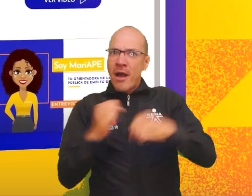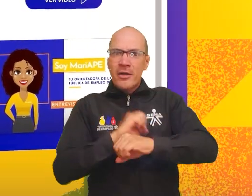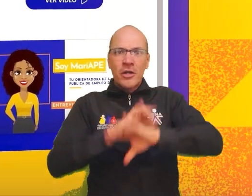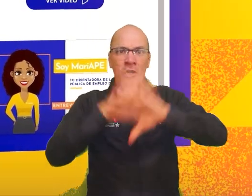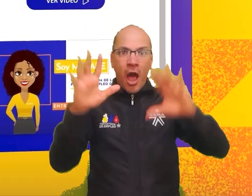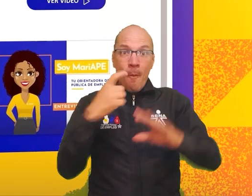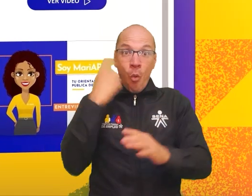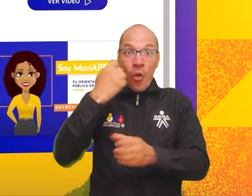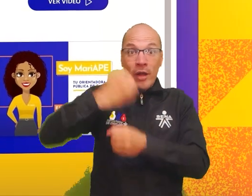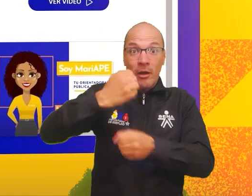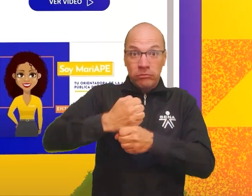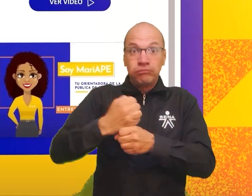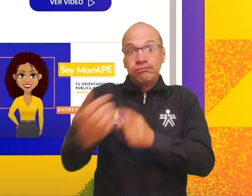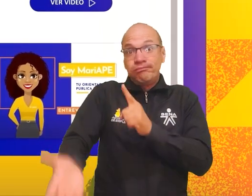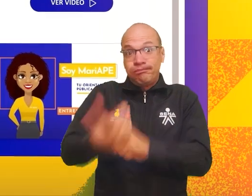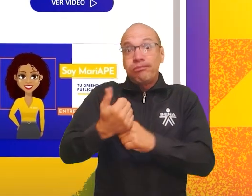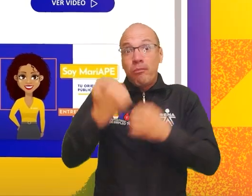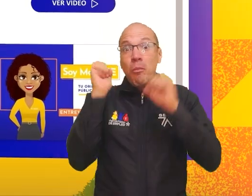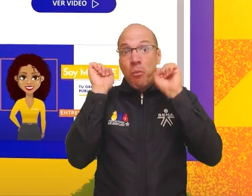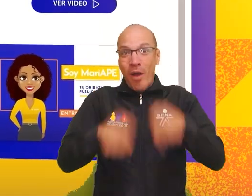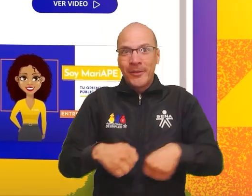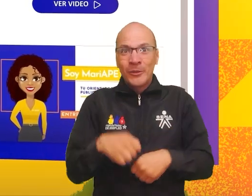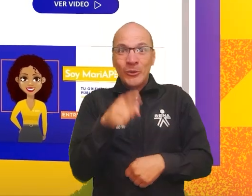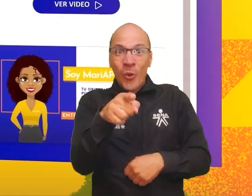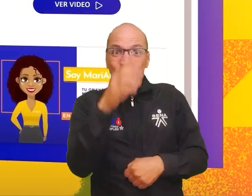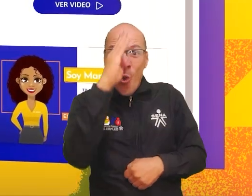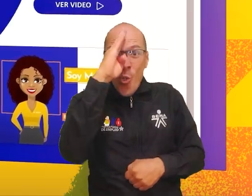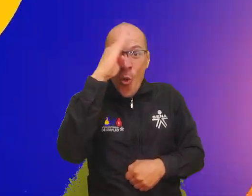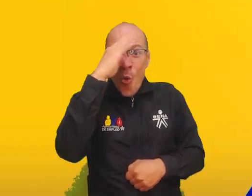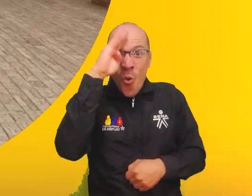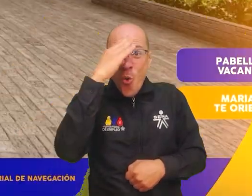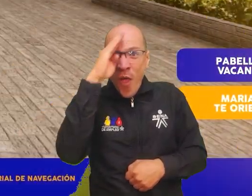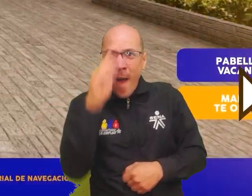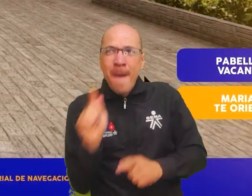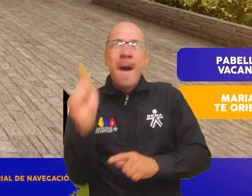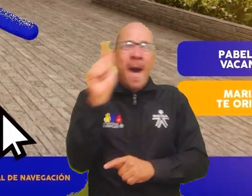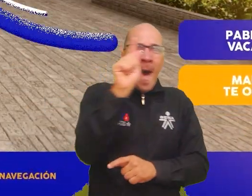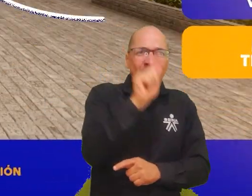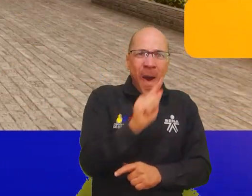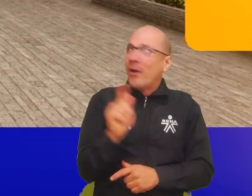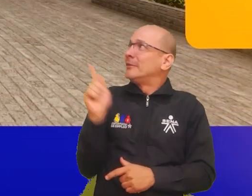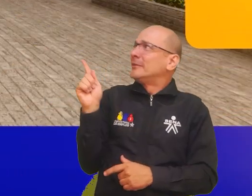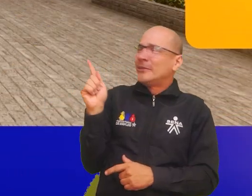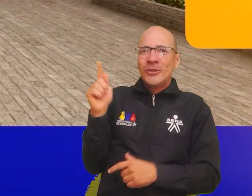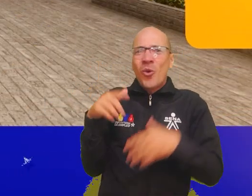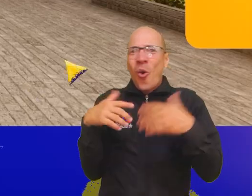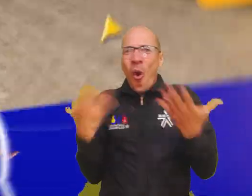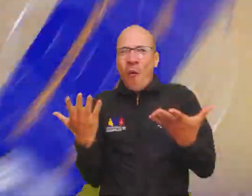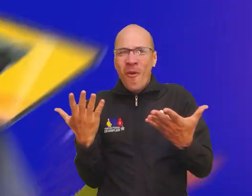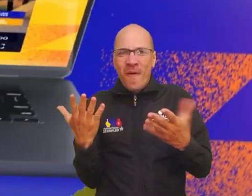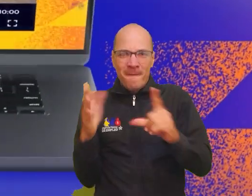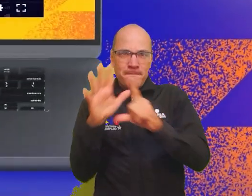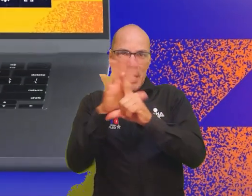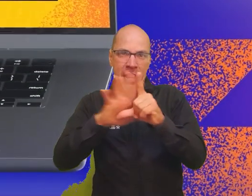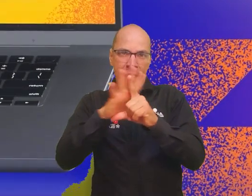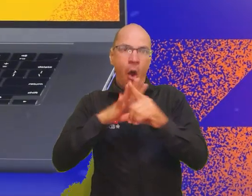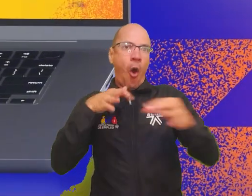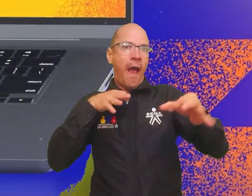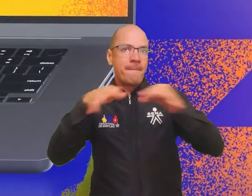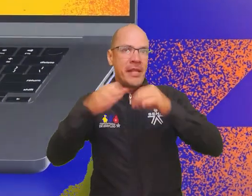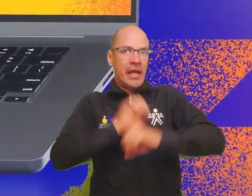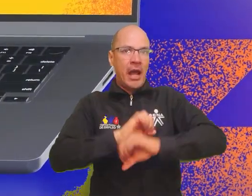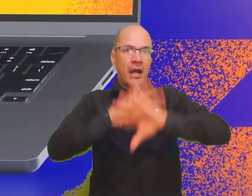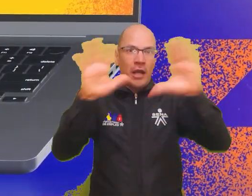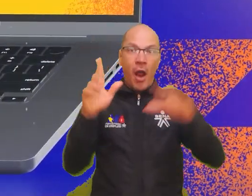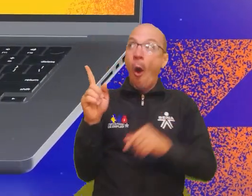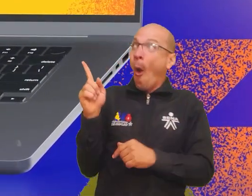búsqueda de empleo. Si tienes dudas durante el recorrido virtual de este evento, puedes visualizar el videotutorial de navegación en la